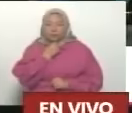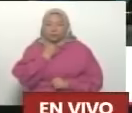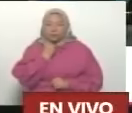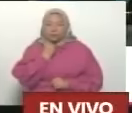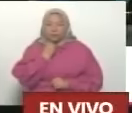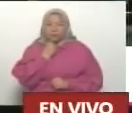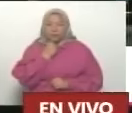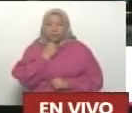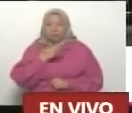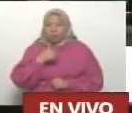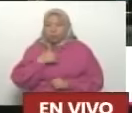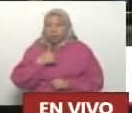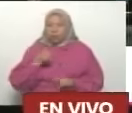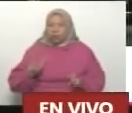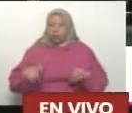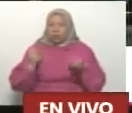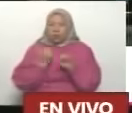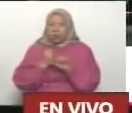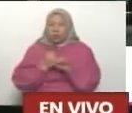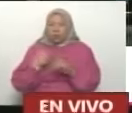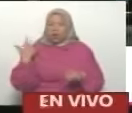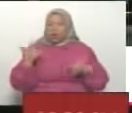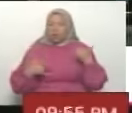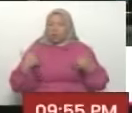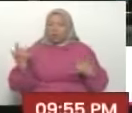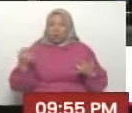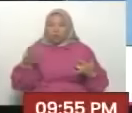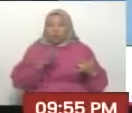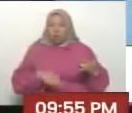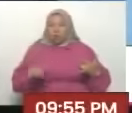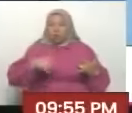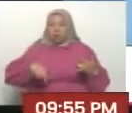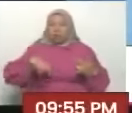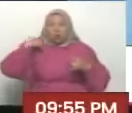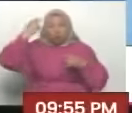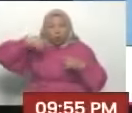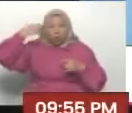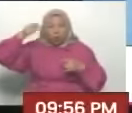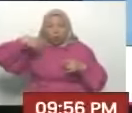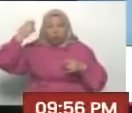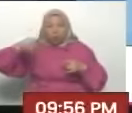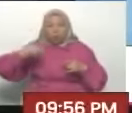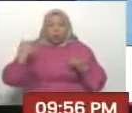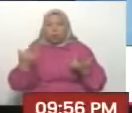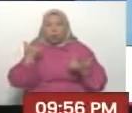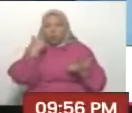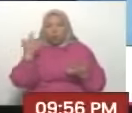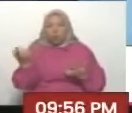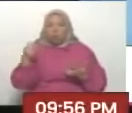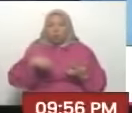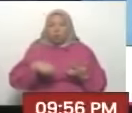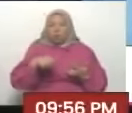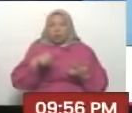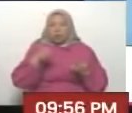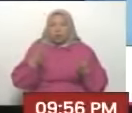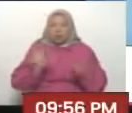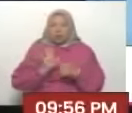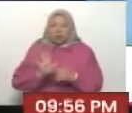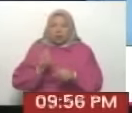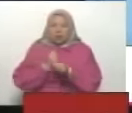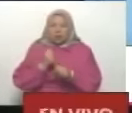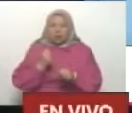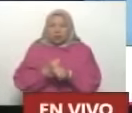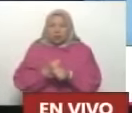yo me voy a permitir alborotar este estudio aquí de grabación. este estudio y voy a presentar